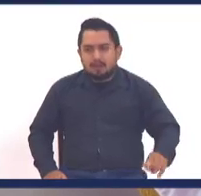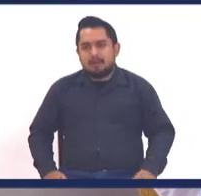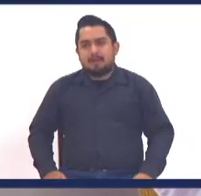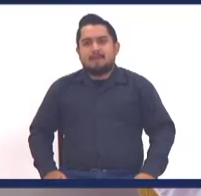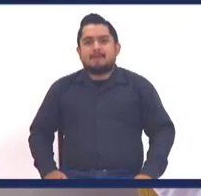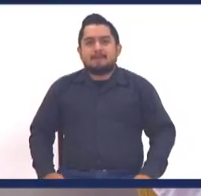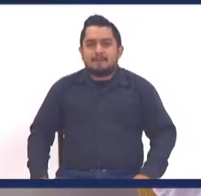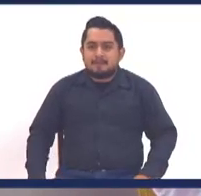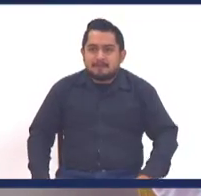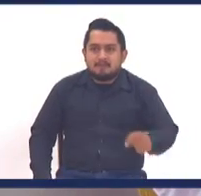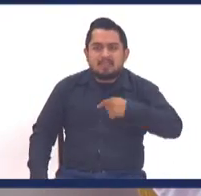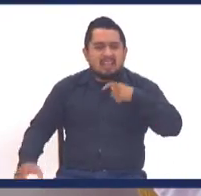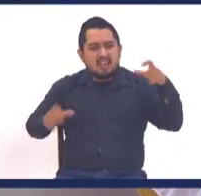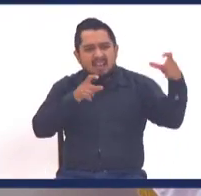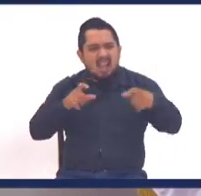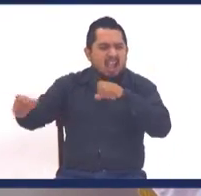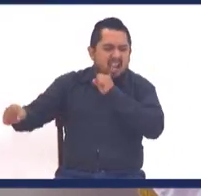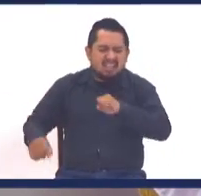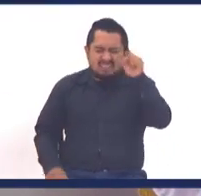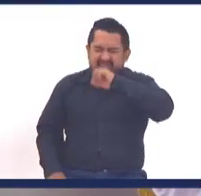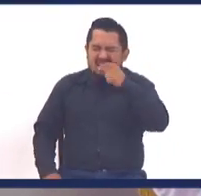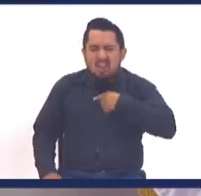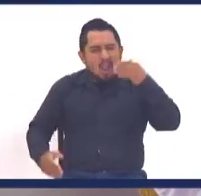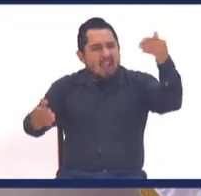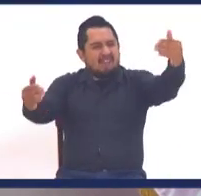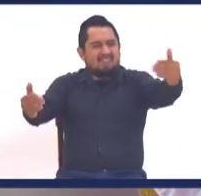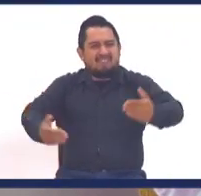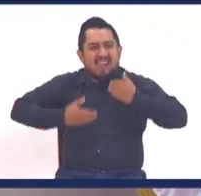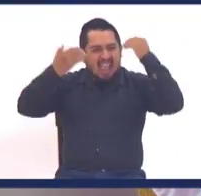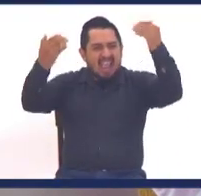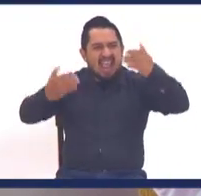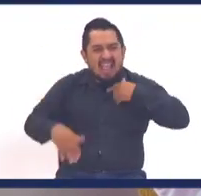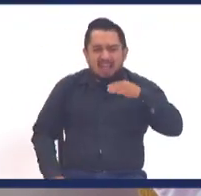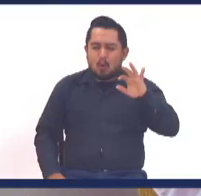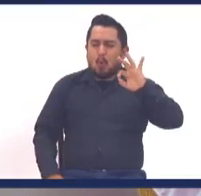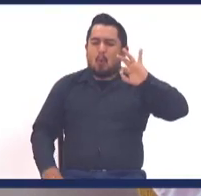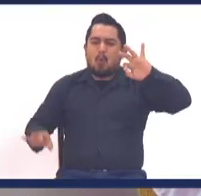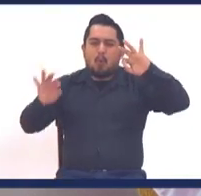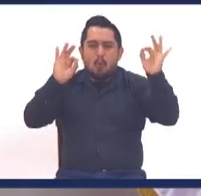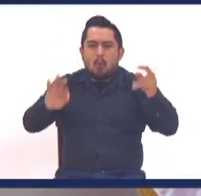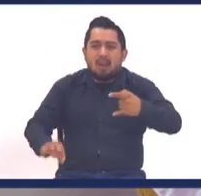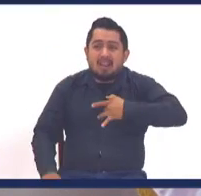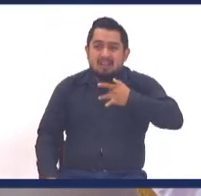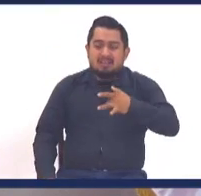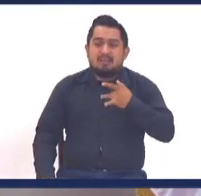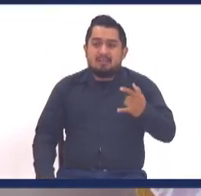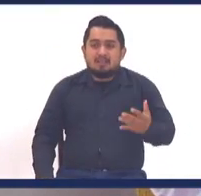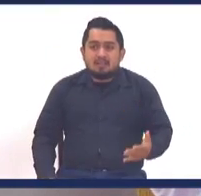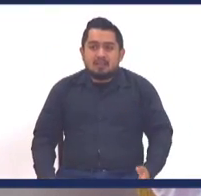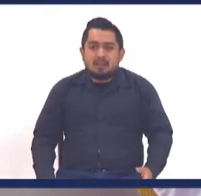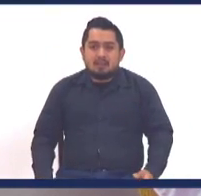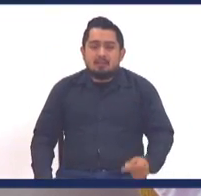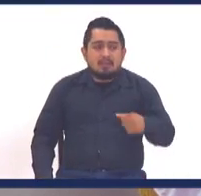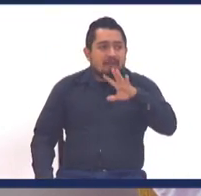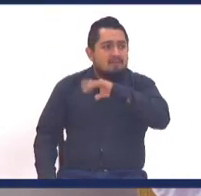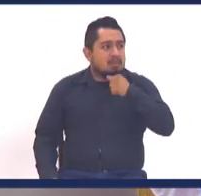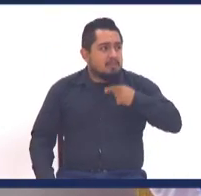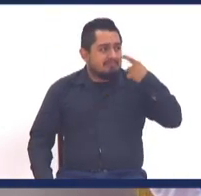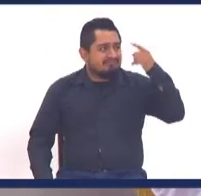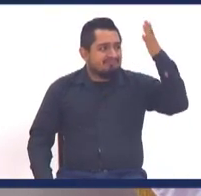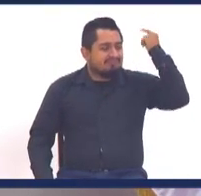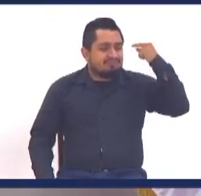hermano, me cantaron, y yo me sentí, el hombre más privilegiado, pero siempre extrañaba, a mi familia,